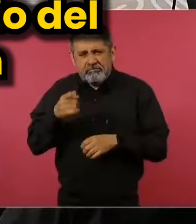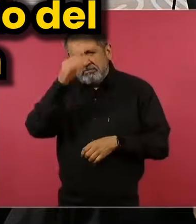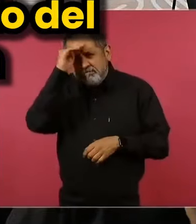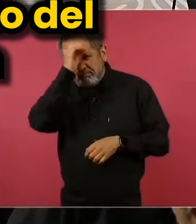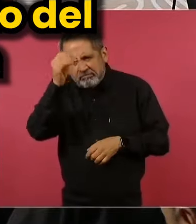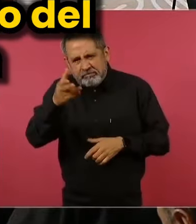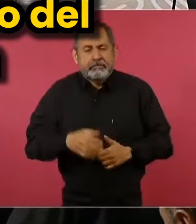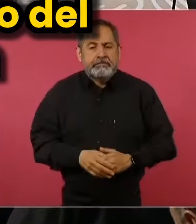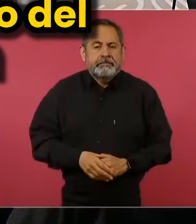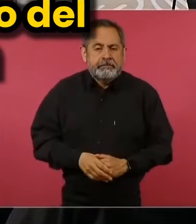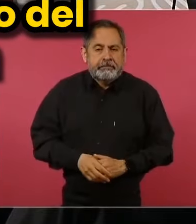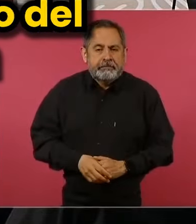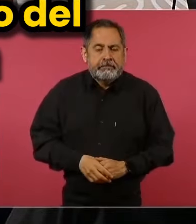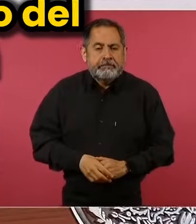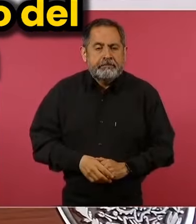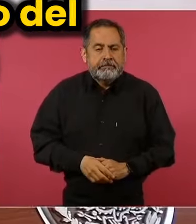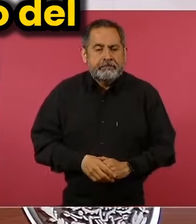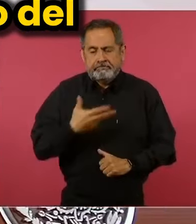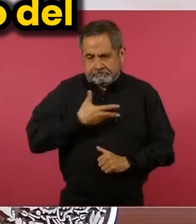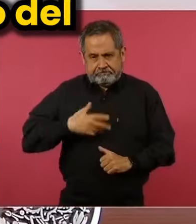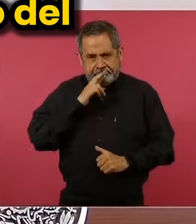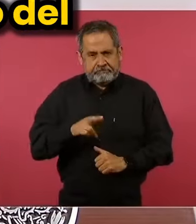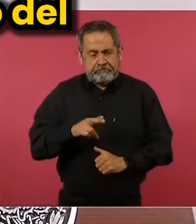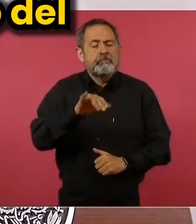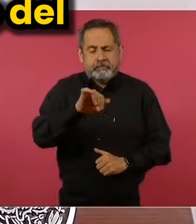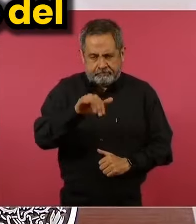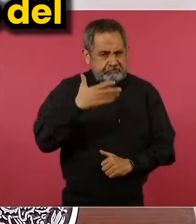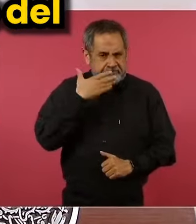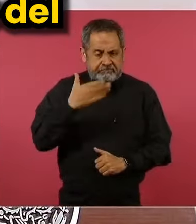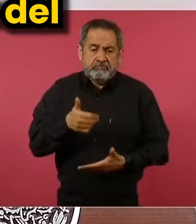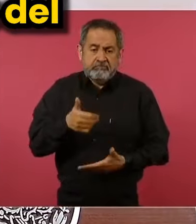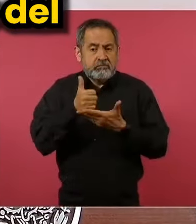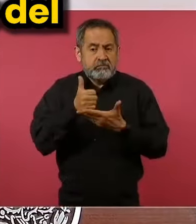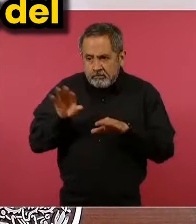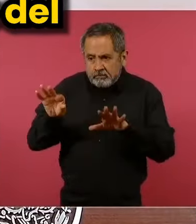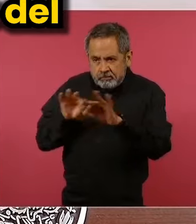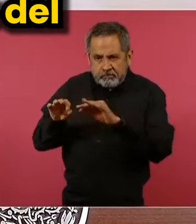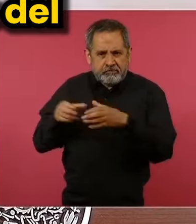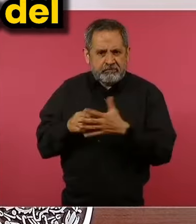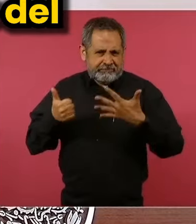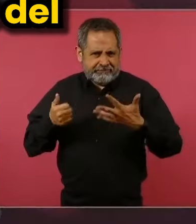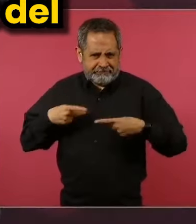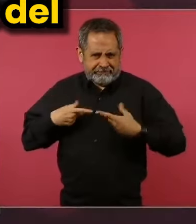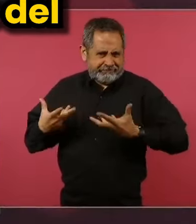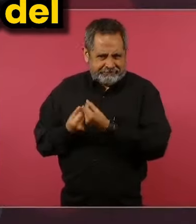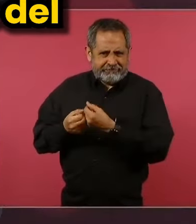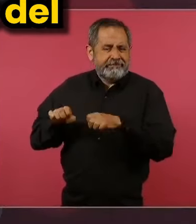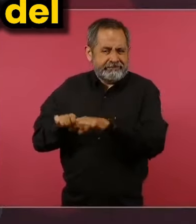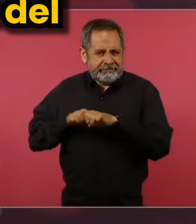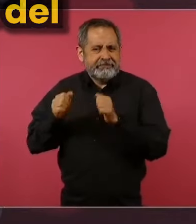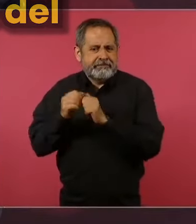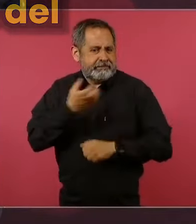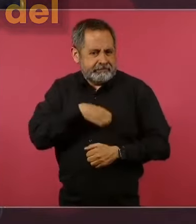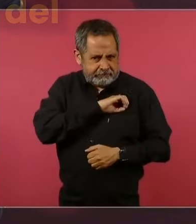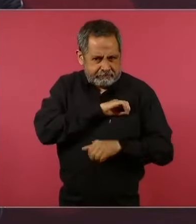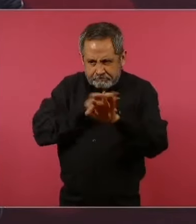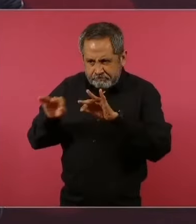Pues también ayudó mucho el nombramiento de estos primeros miembros del gabinete. Creo que